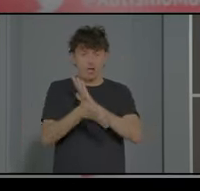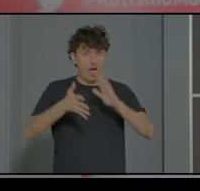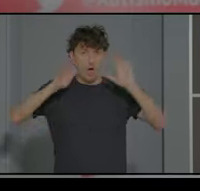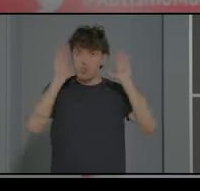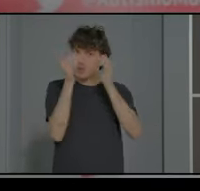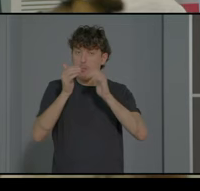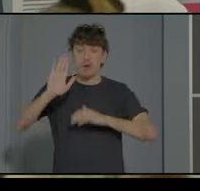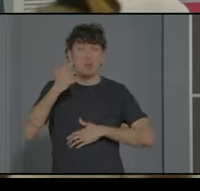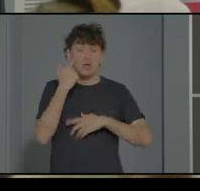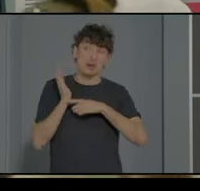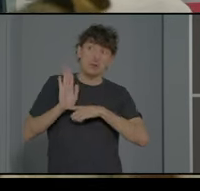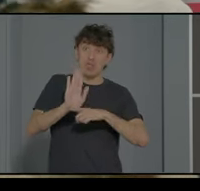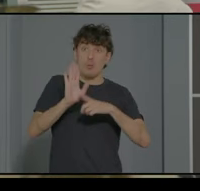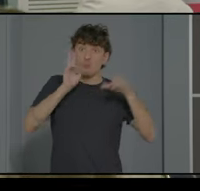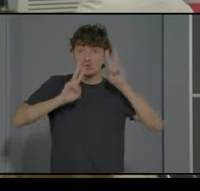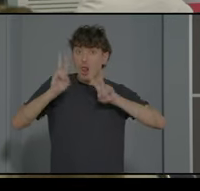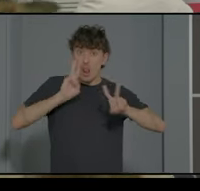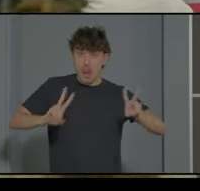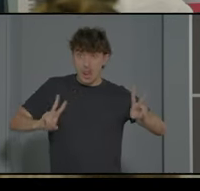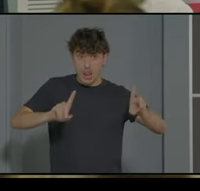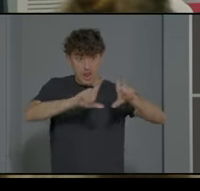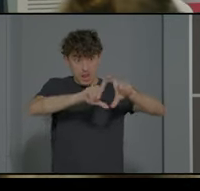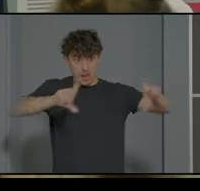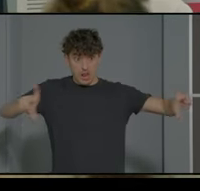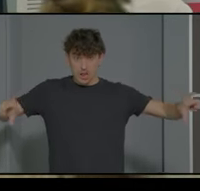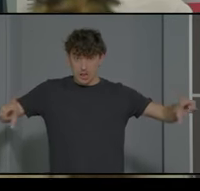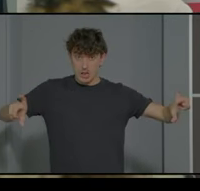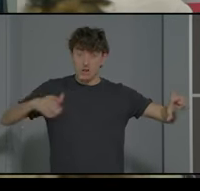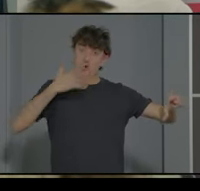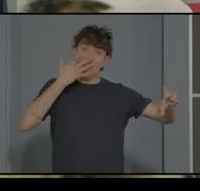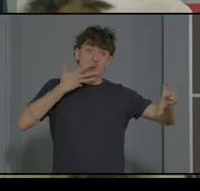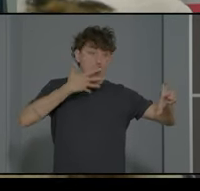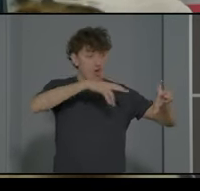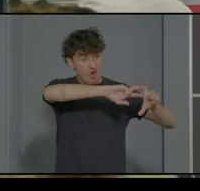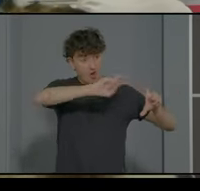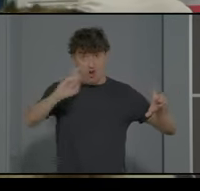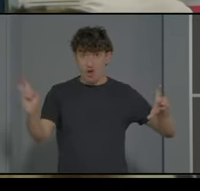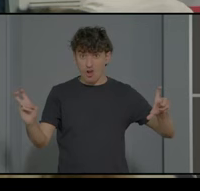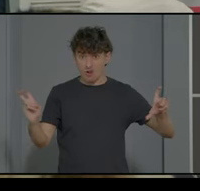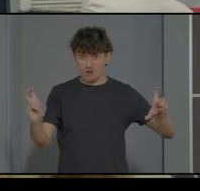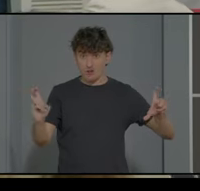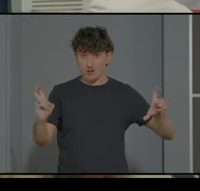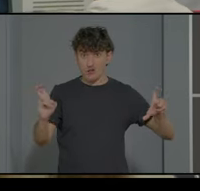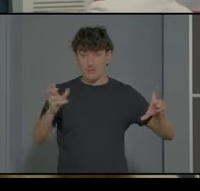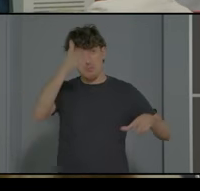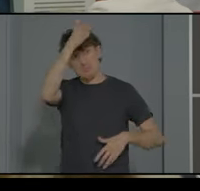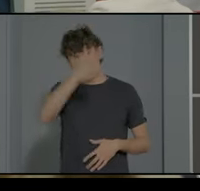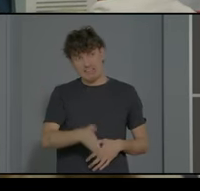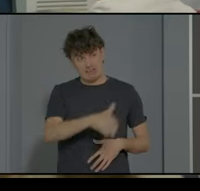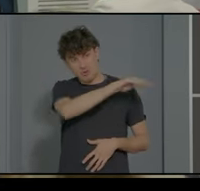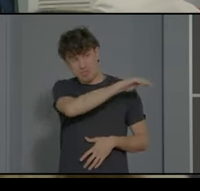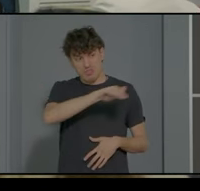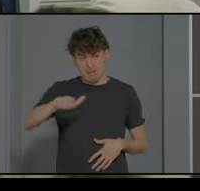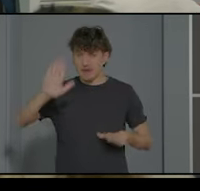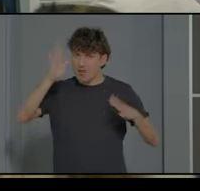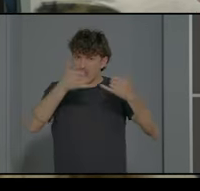visual, como veis, hablamos de un espectro como el espectro de color. Y, claro, al hacerlo horizontal o vertical, pero hacerlo